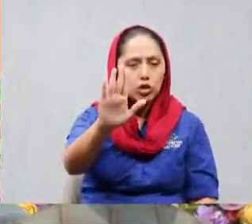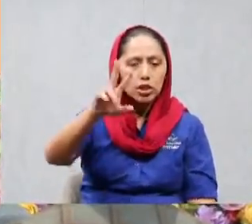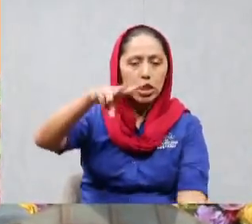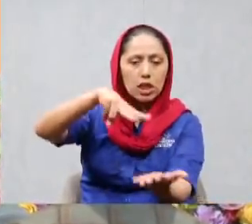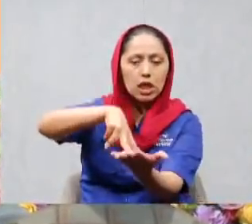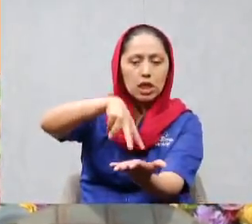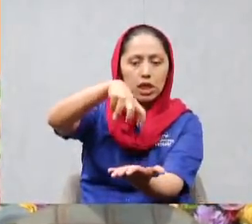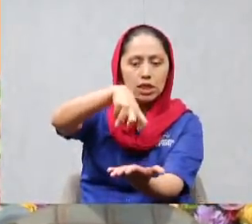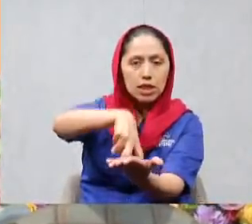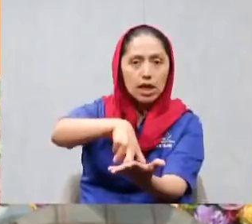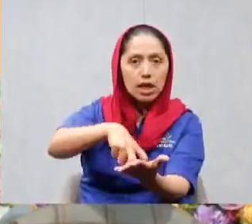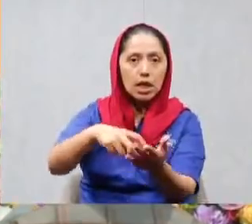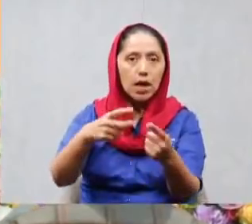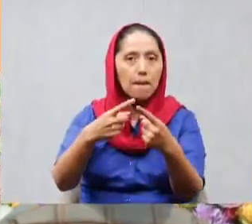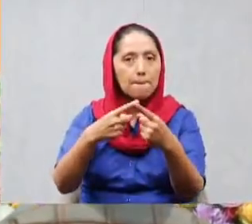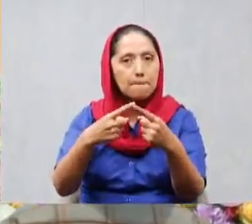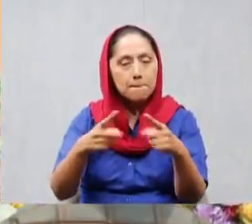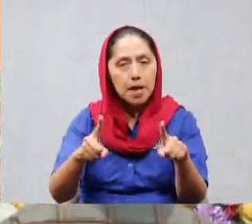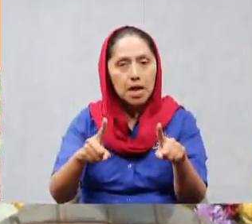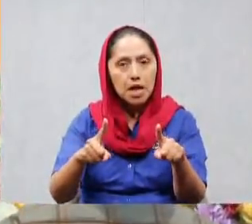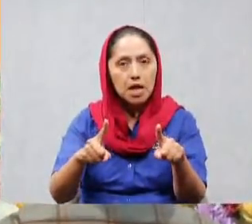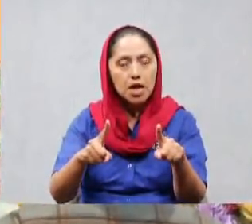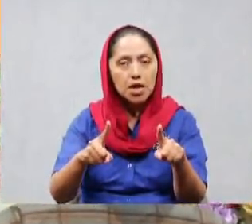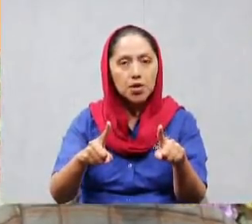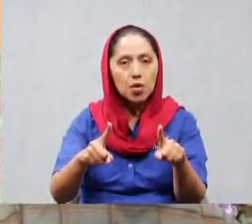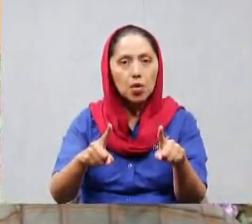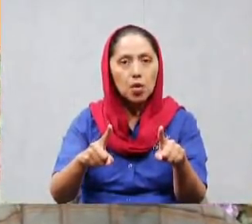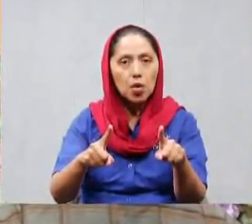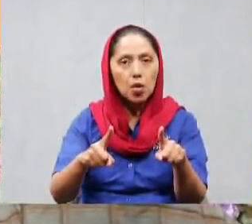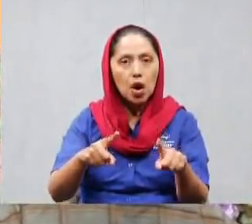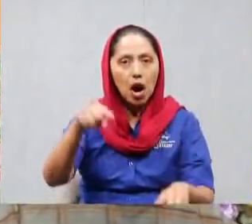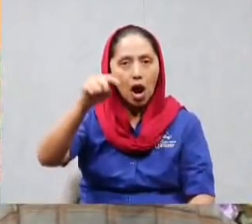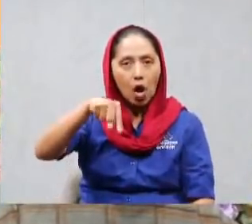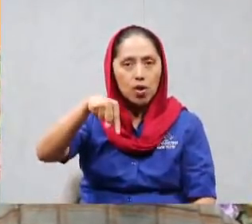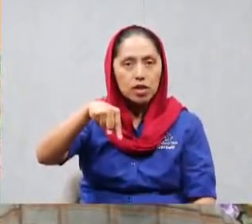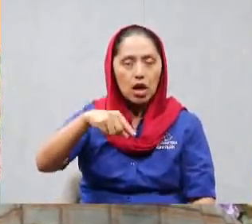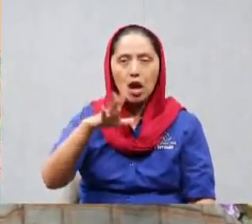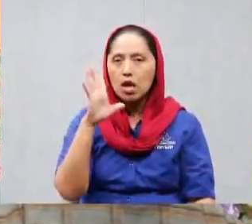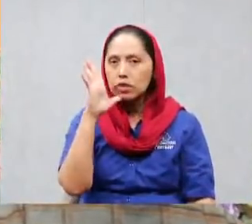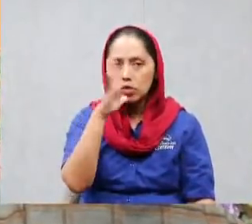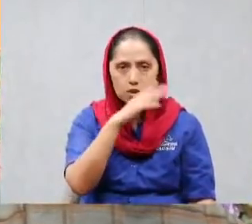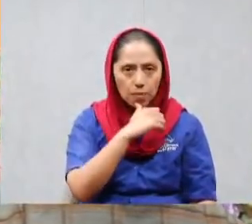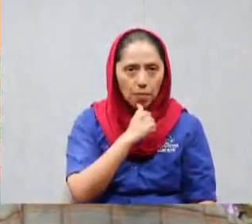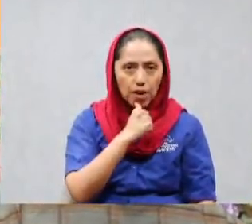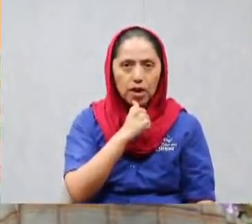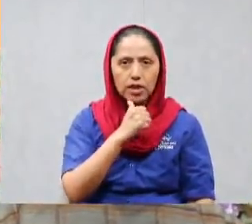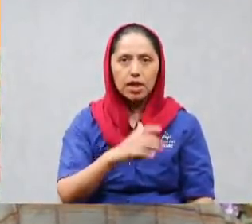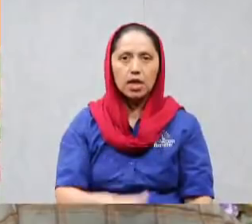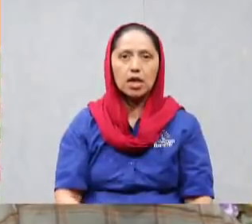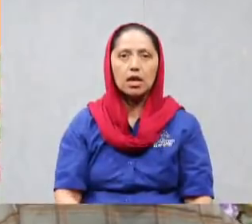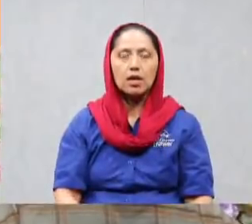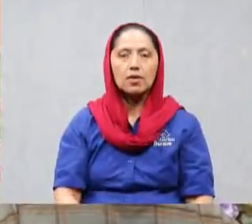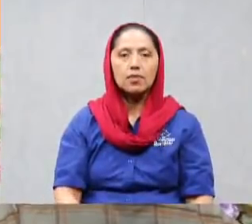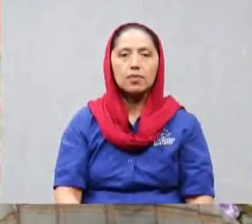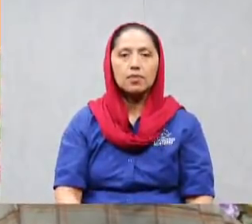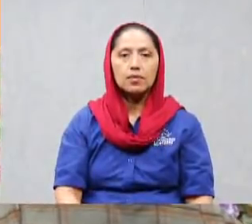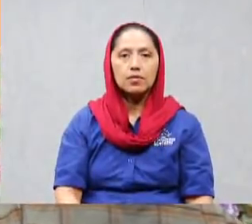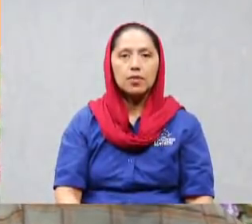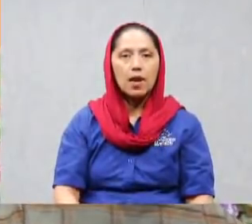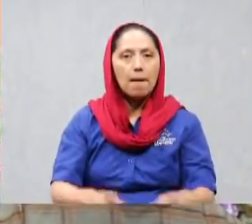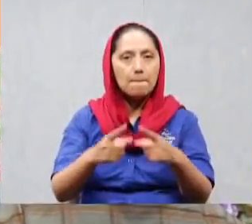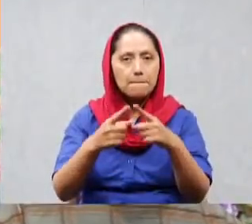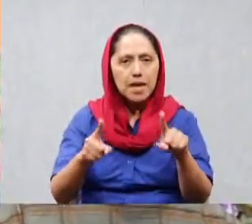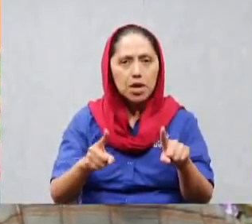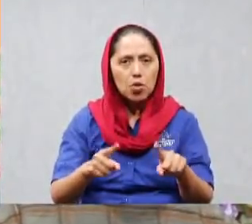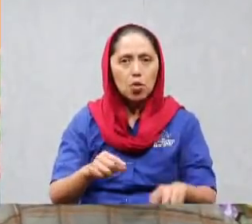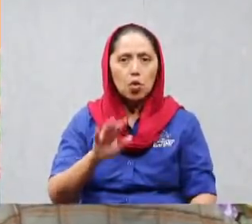de seguridad de bioseguridad no le voy a decir que se postre porque quiero tenerlo bien sanito pero en